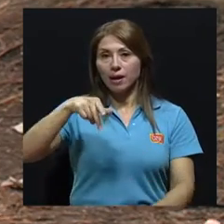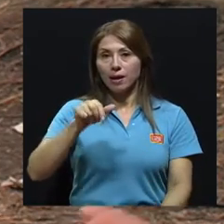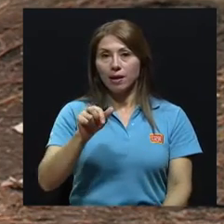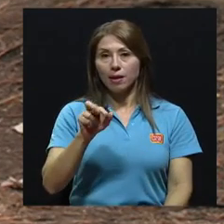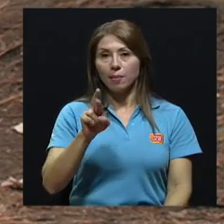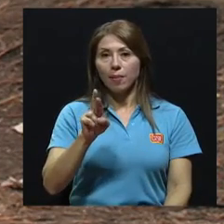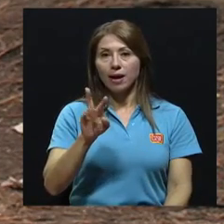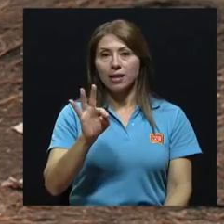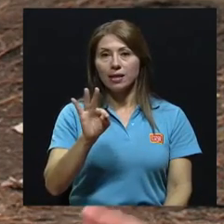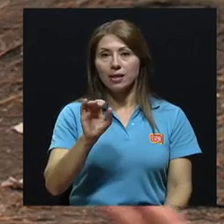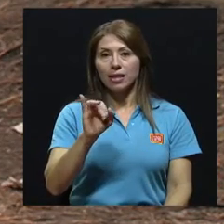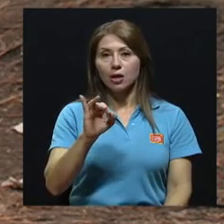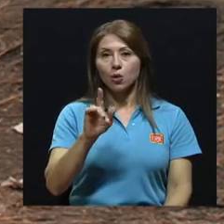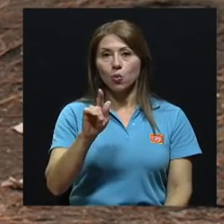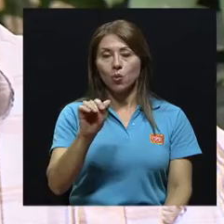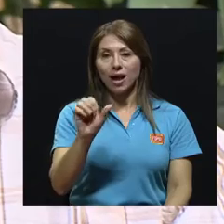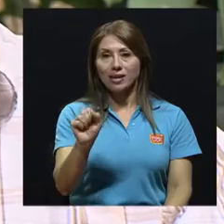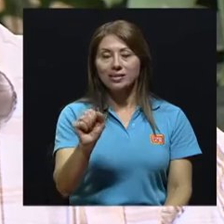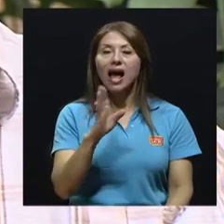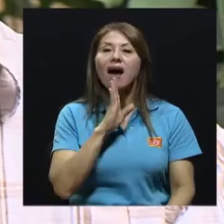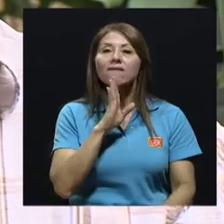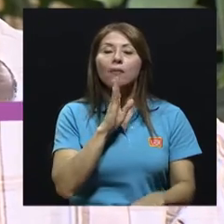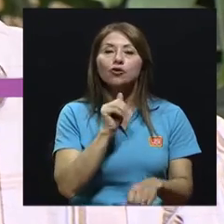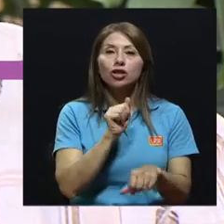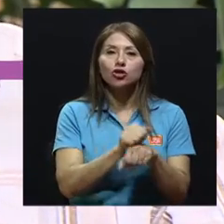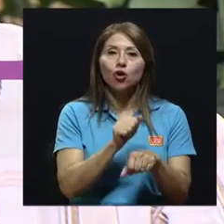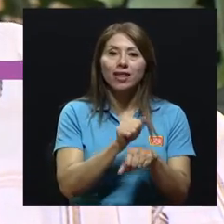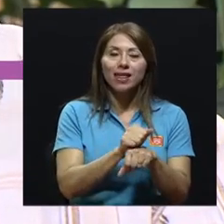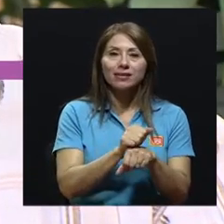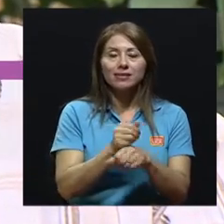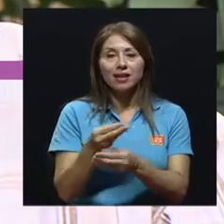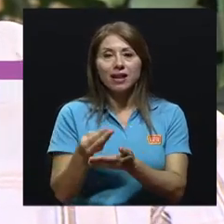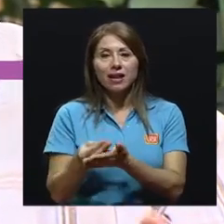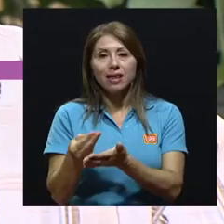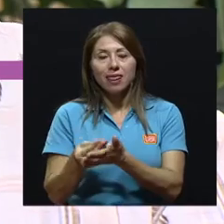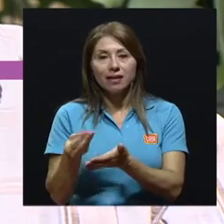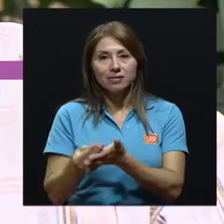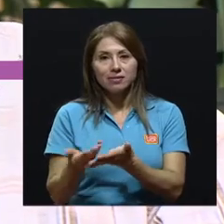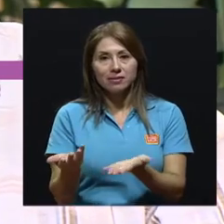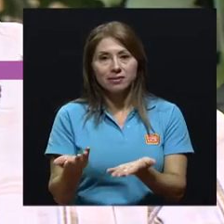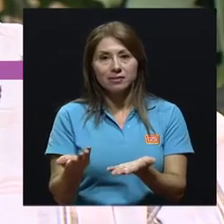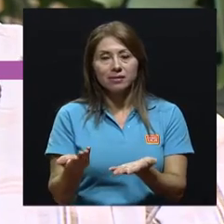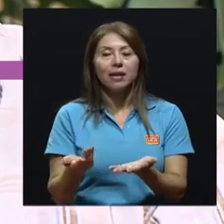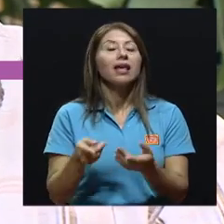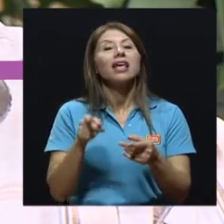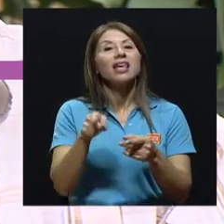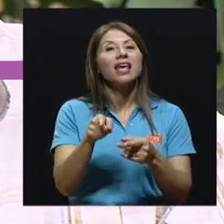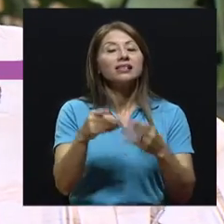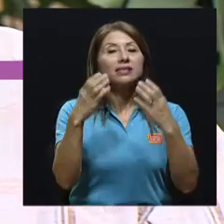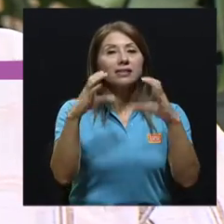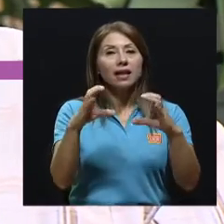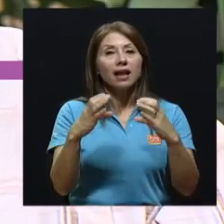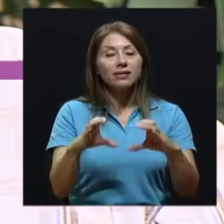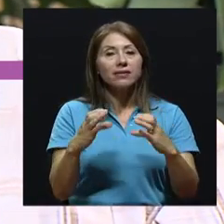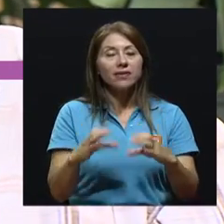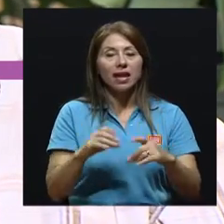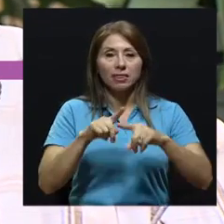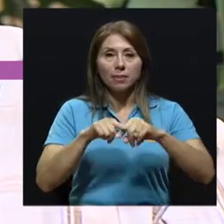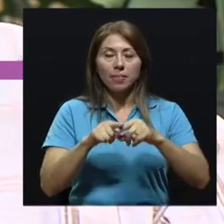de no tanto partículas sólidas como líquidas. Y las partículas, la clasificación que se hace de ellas es por su tamaño.